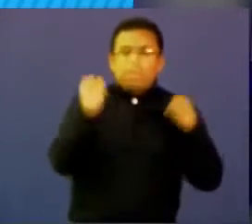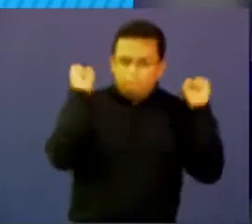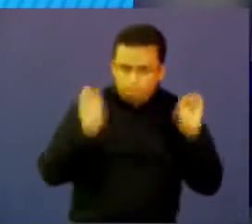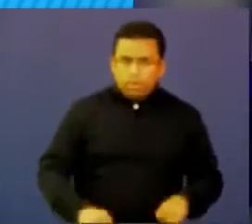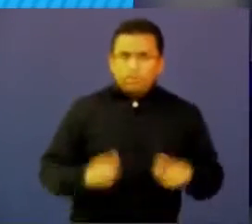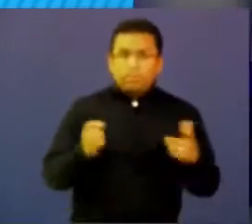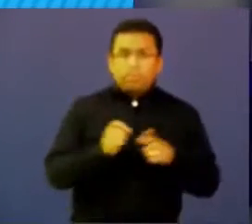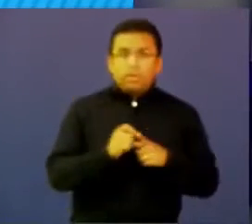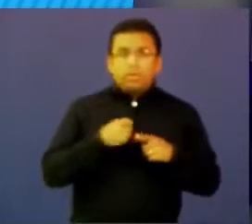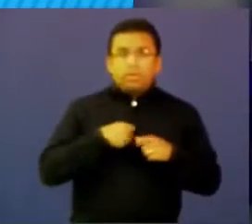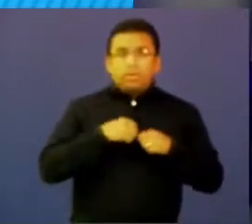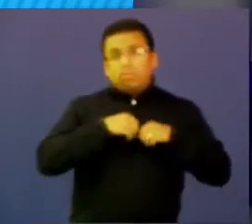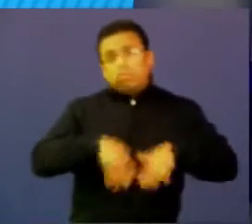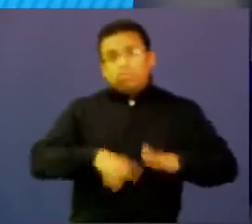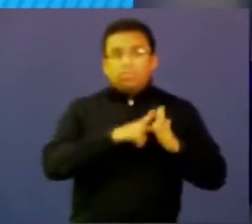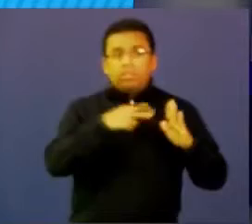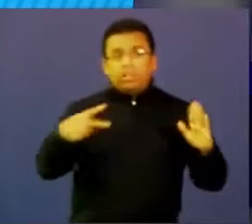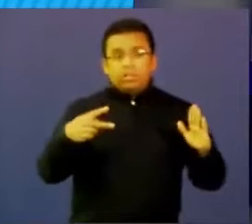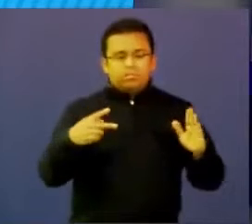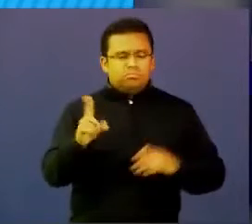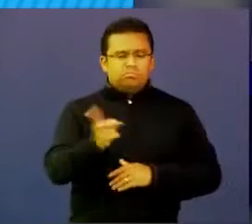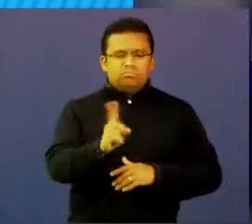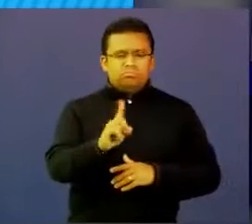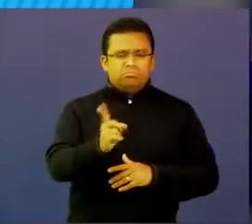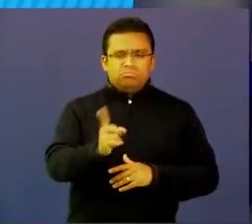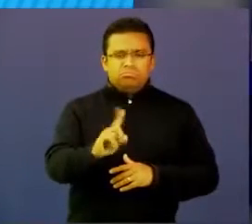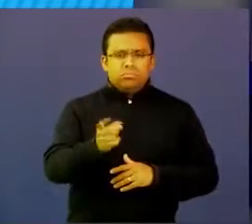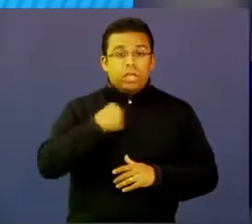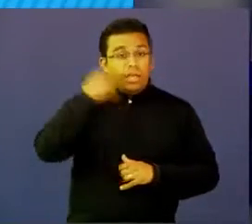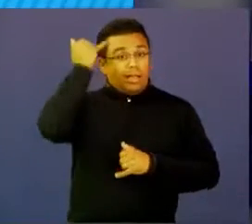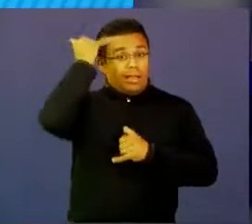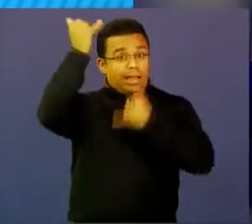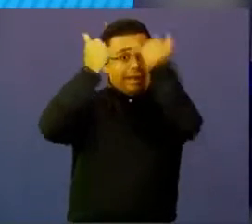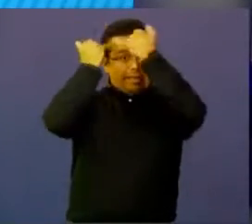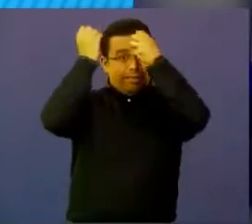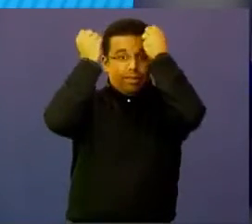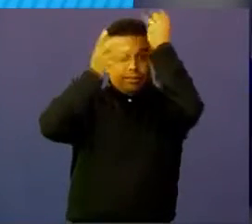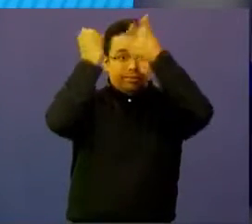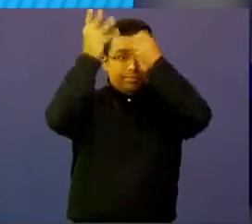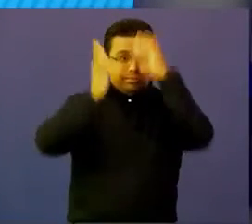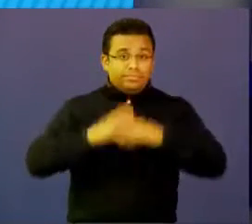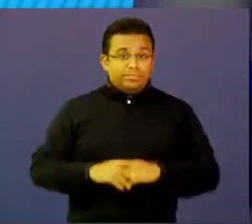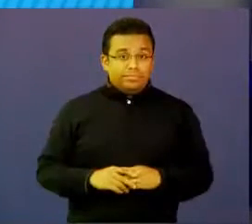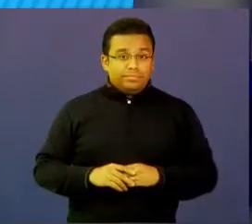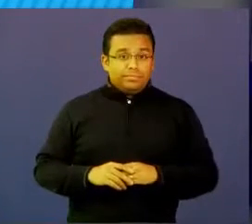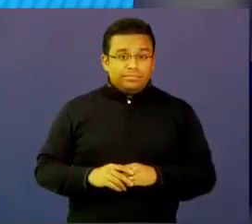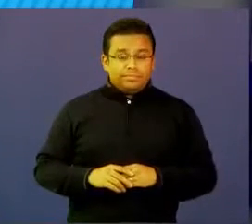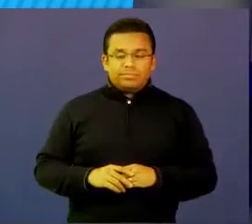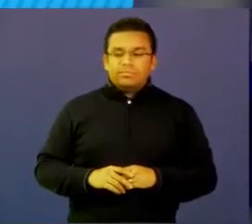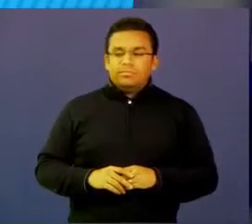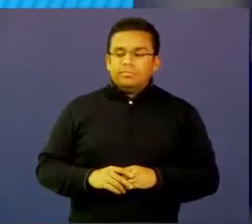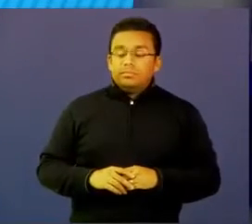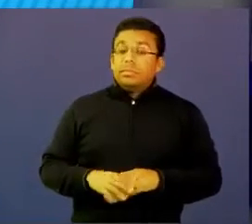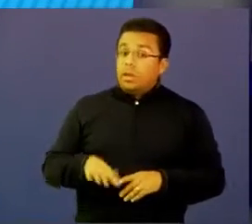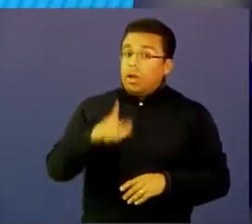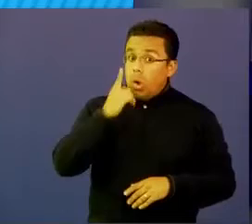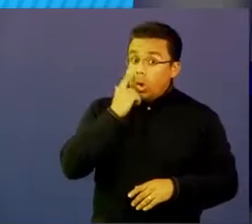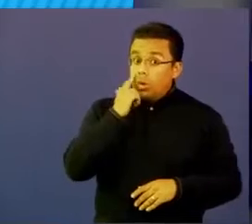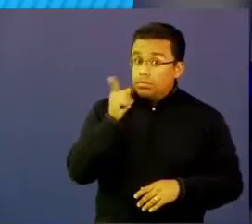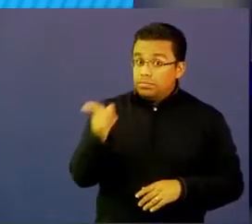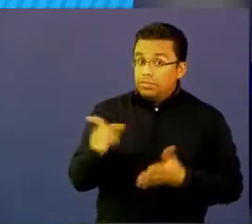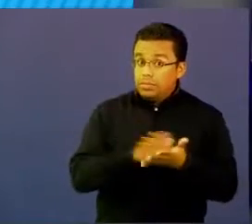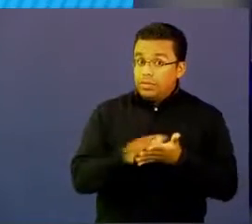gamificar no se necesita tecnología para gamificar se necesita creatividad. ojo, ahí hay un mensaje súper contundente muy poderoso